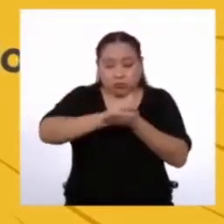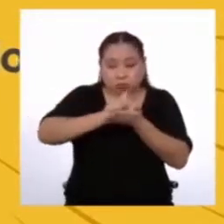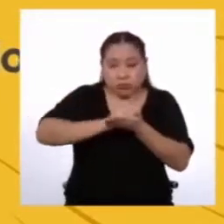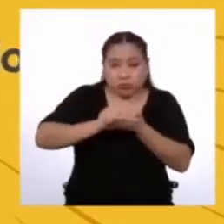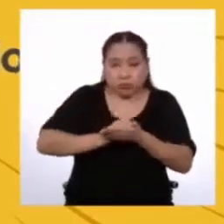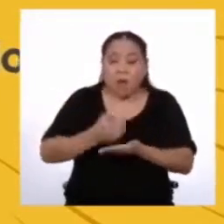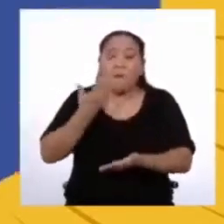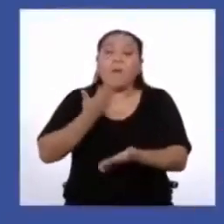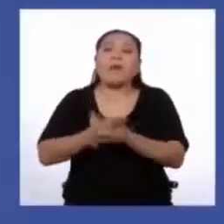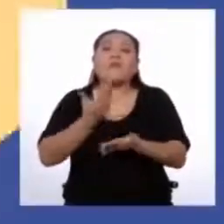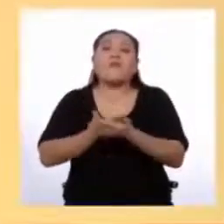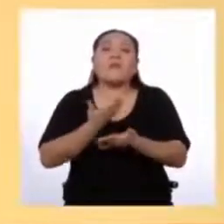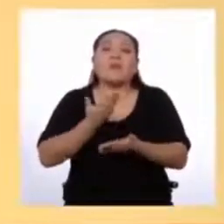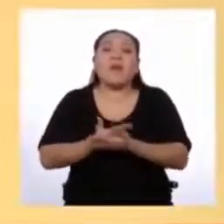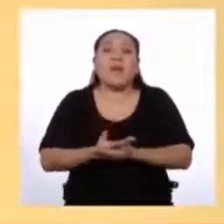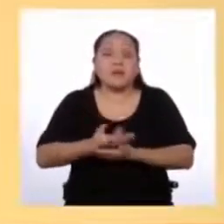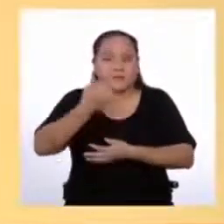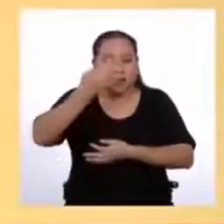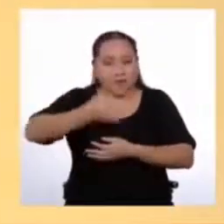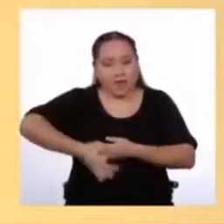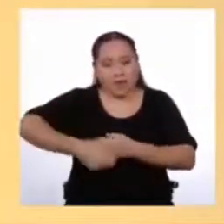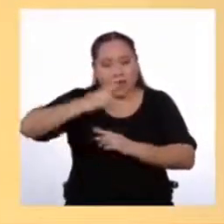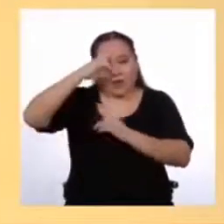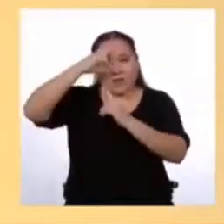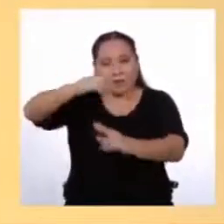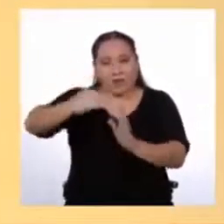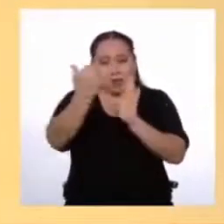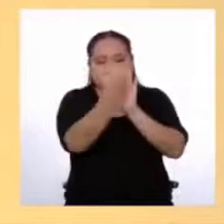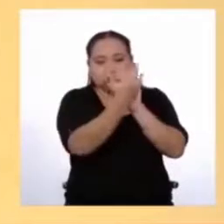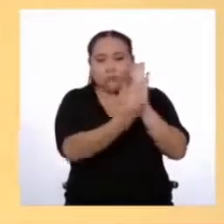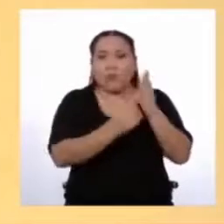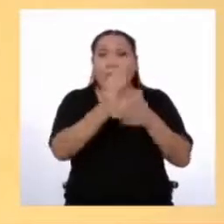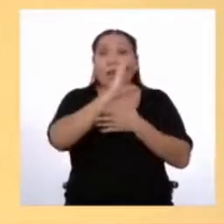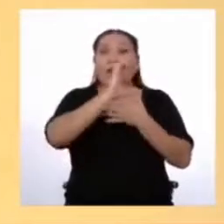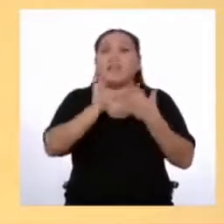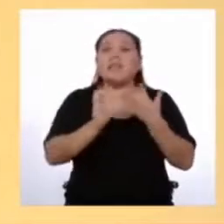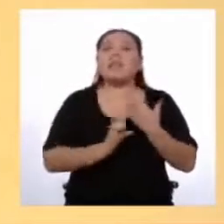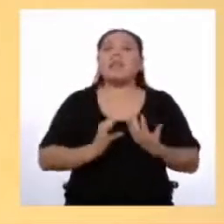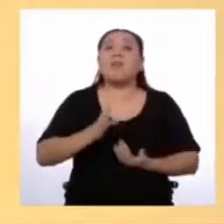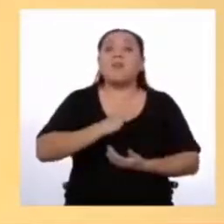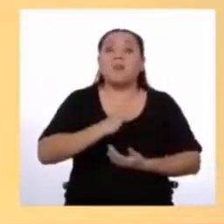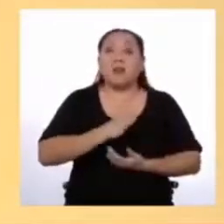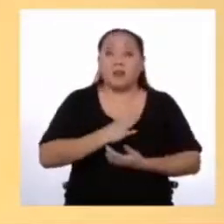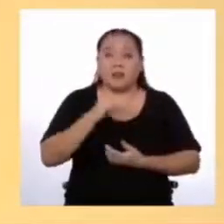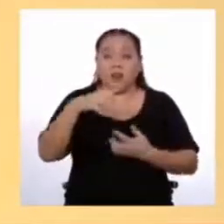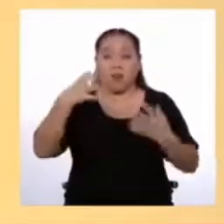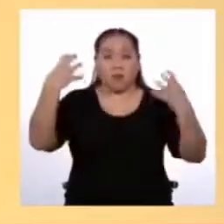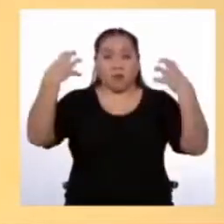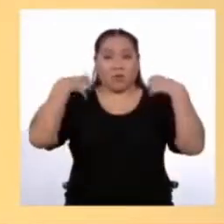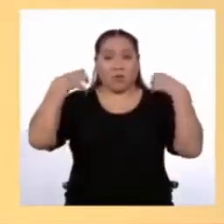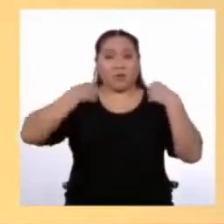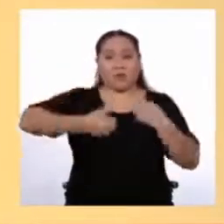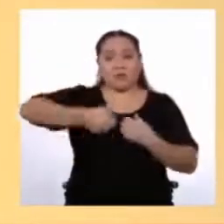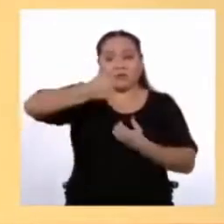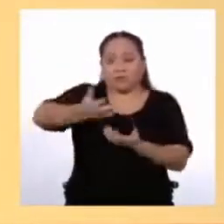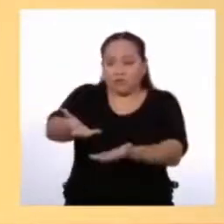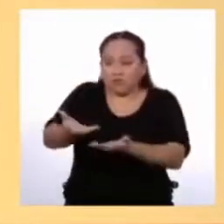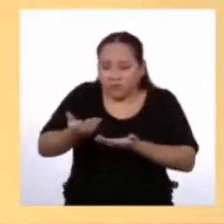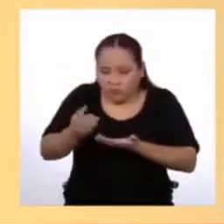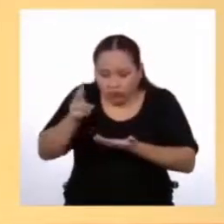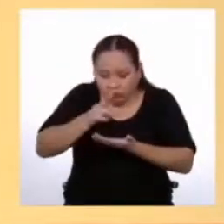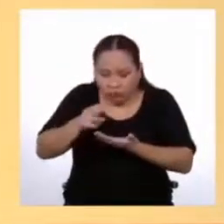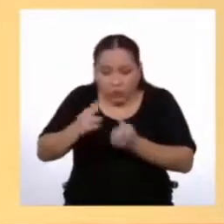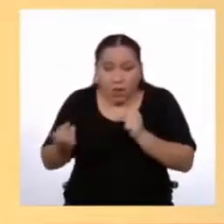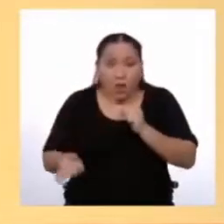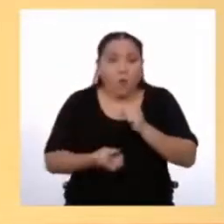verificada para ver si cumple con los requisitos formales La oficina especializada de la Oficialía Mayor la recibe, la